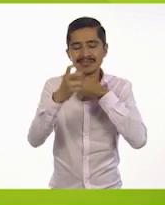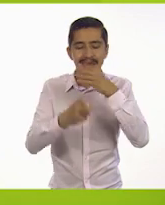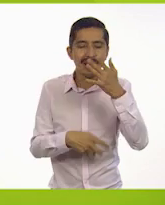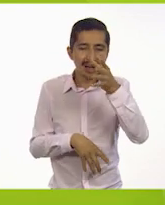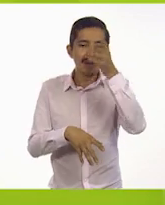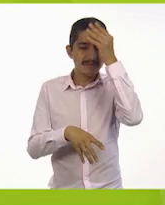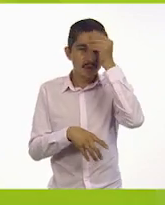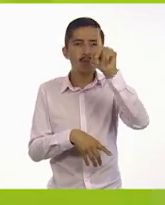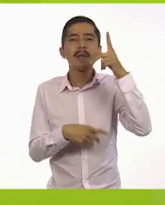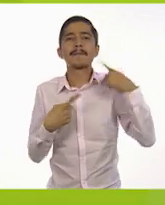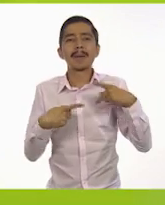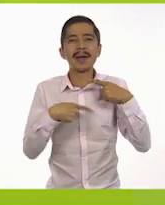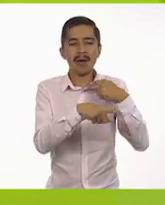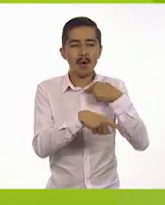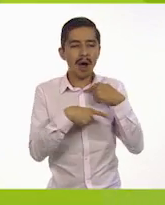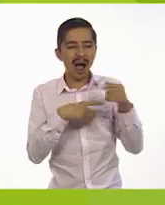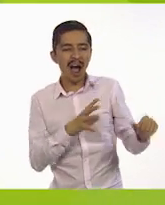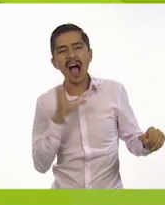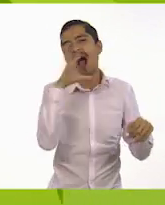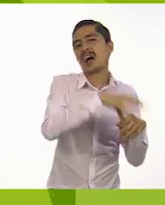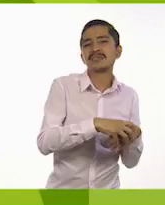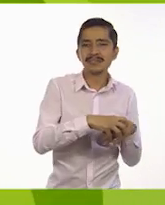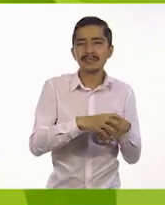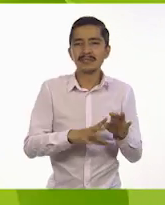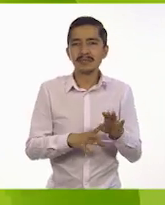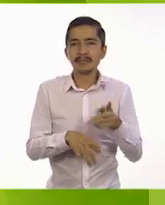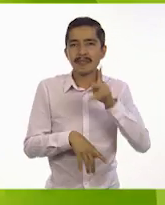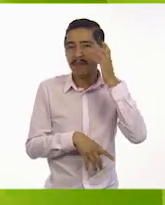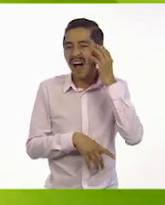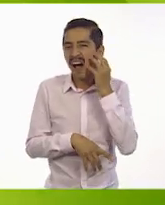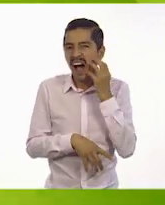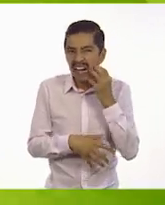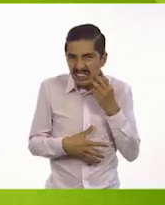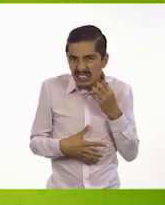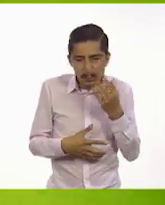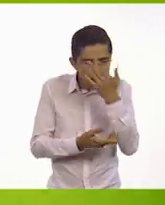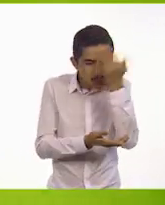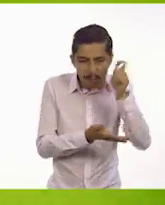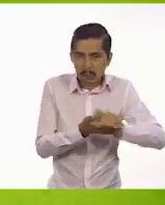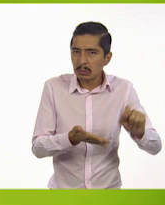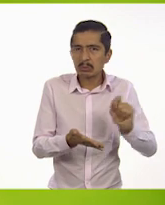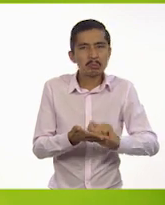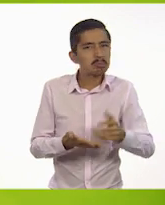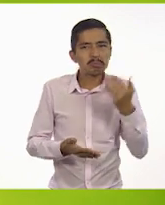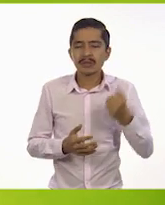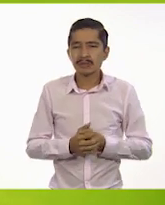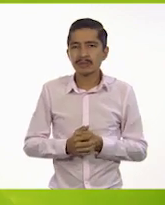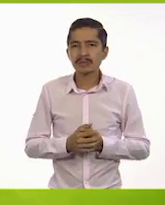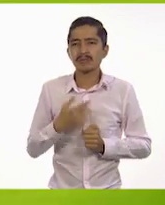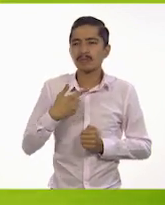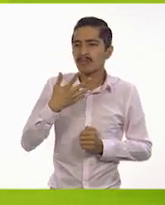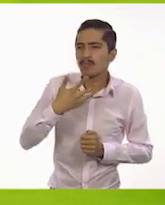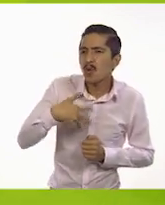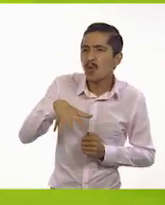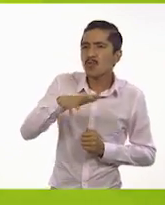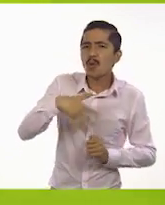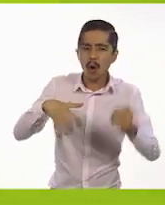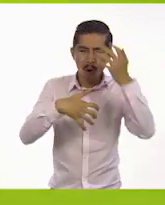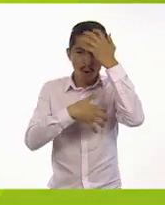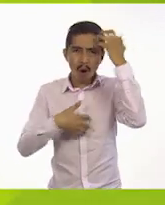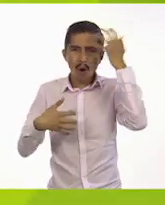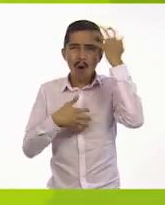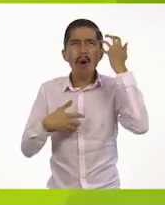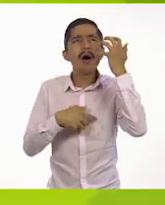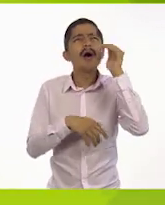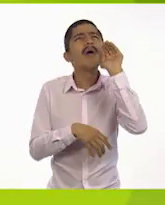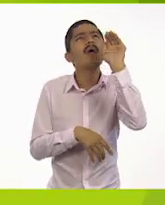misionero que se había comido. Pero el león no sabía escribir. Así que fue en busca del mono y le dijo,